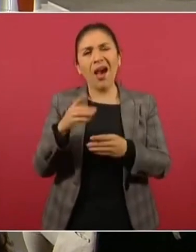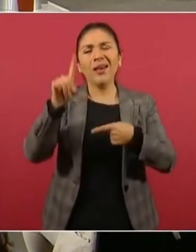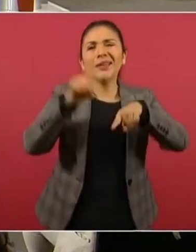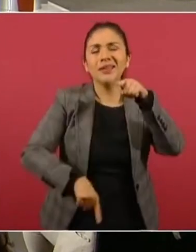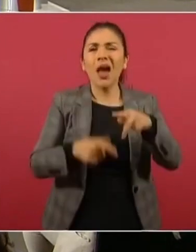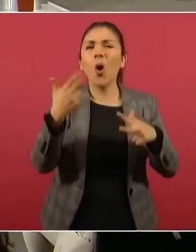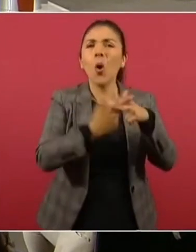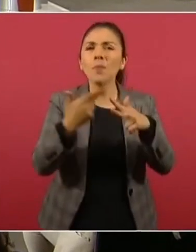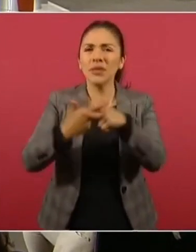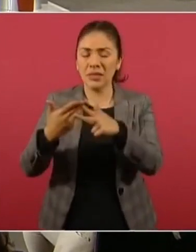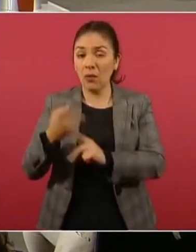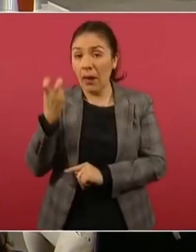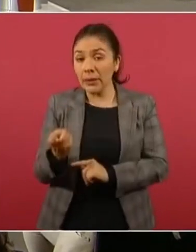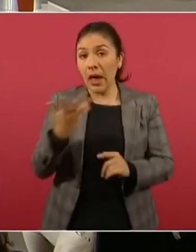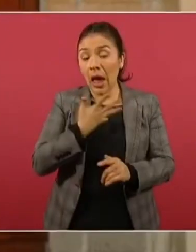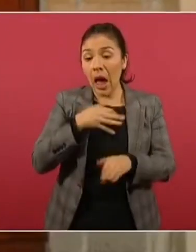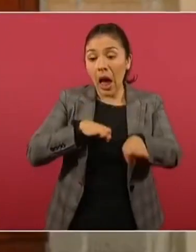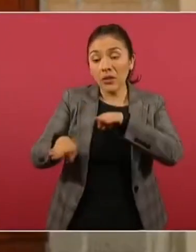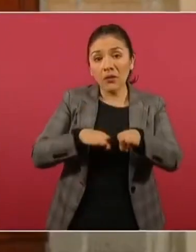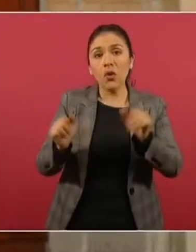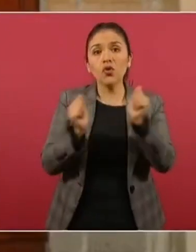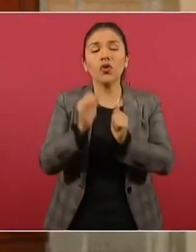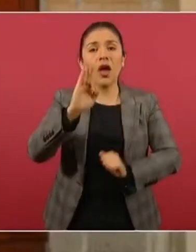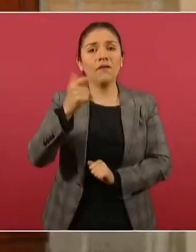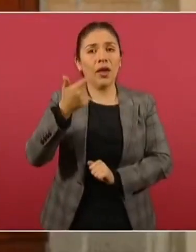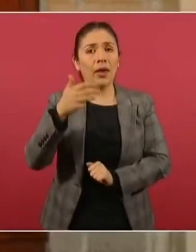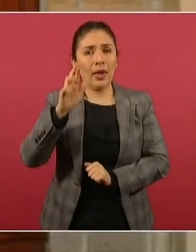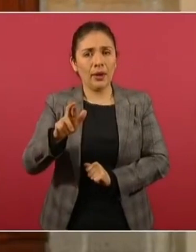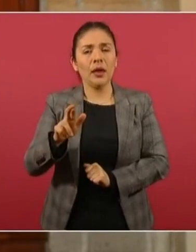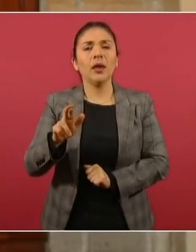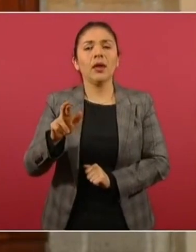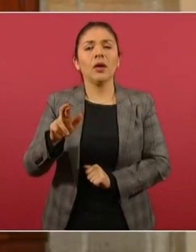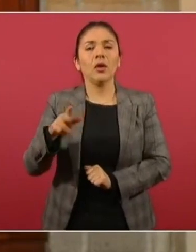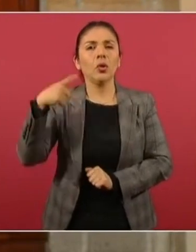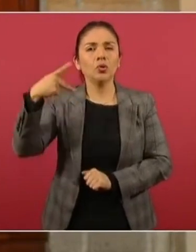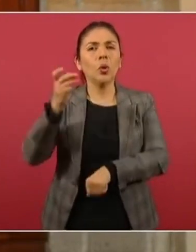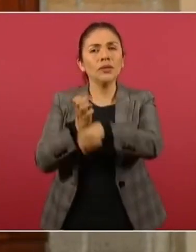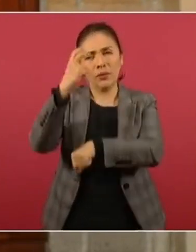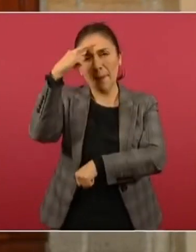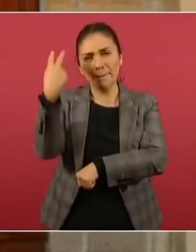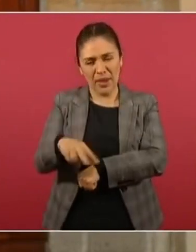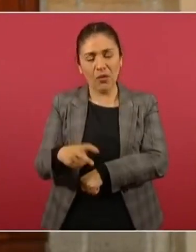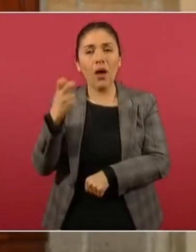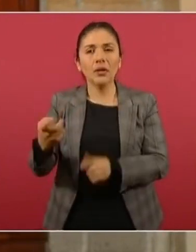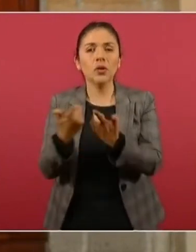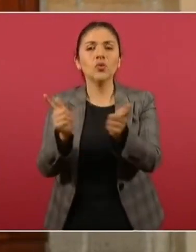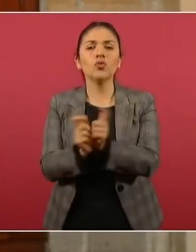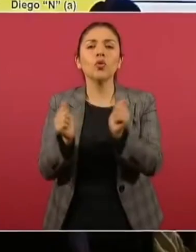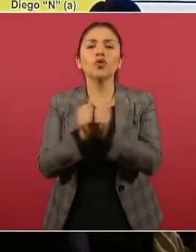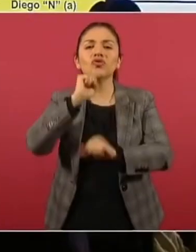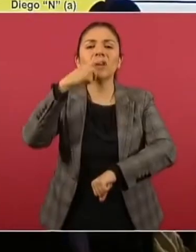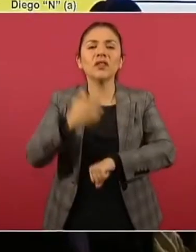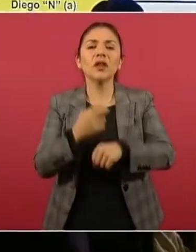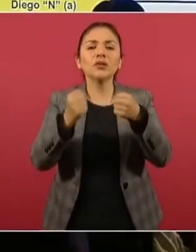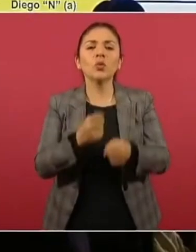que está trabajando con la Fiscalía General de Justicia del Estado de México. Este grupo es de la Secretaría de Seguridad